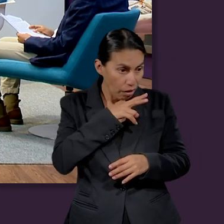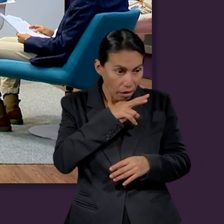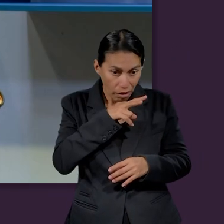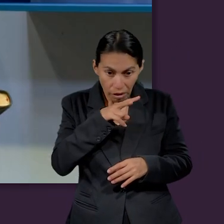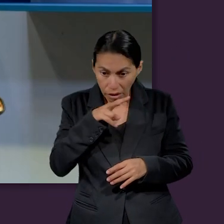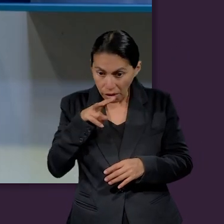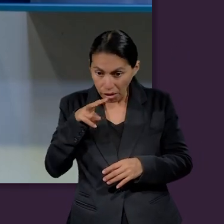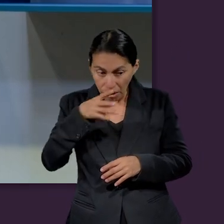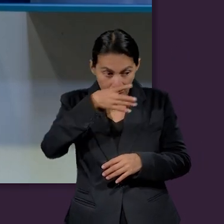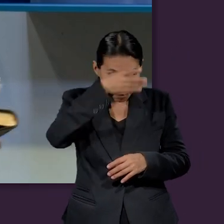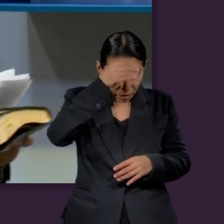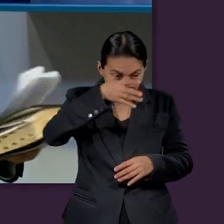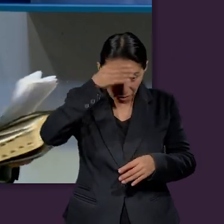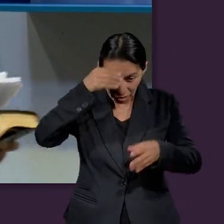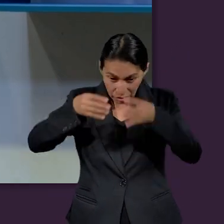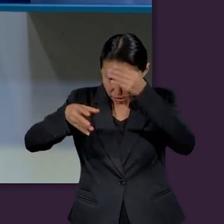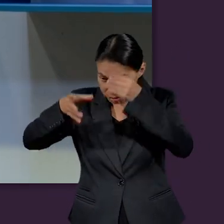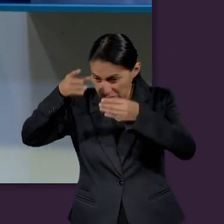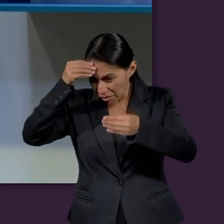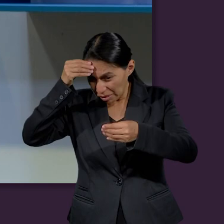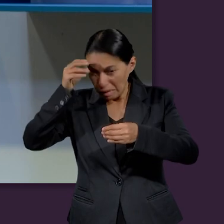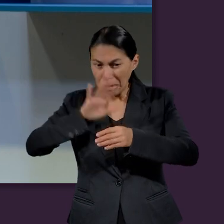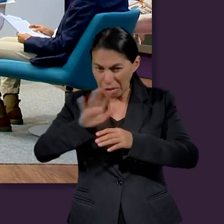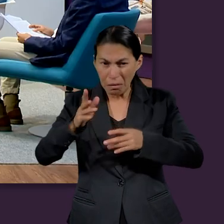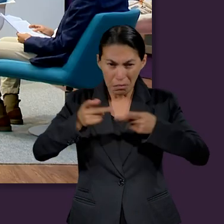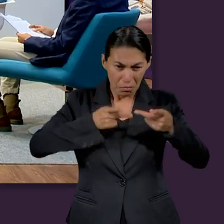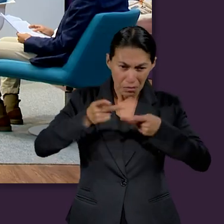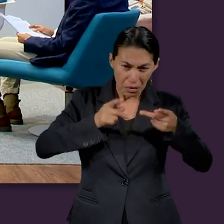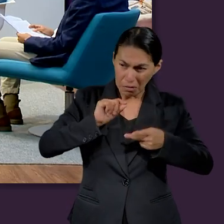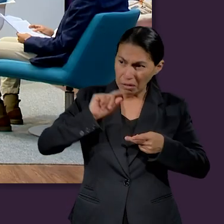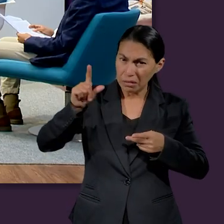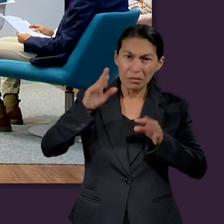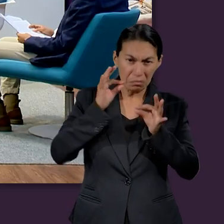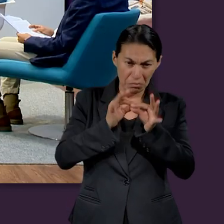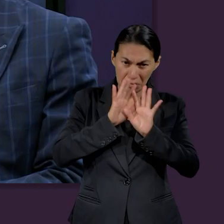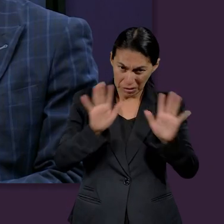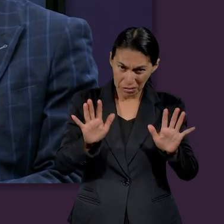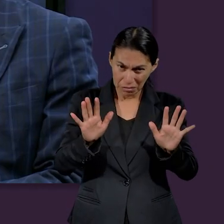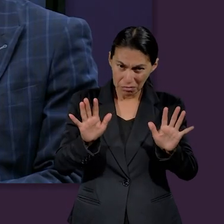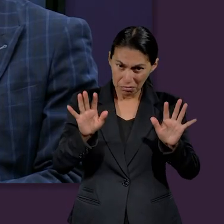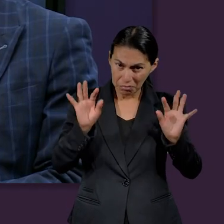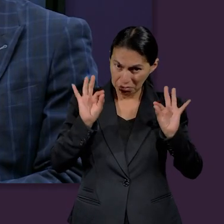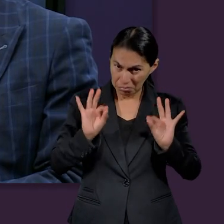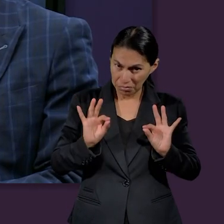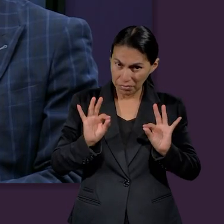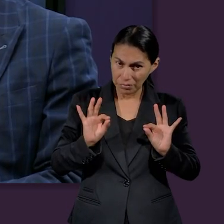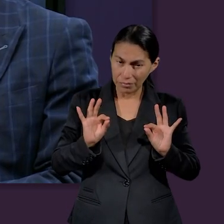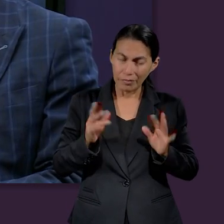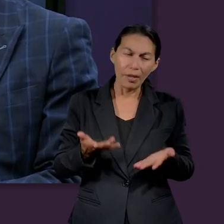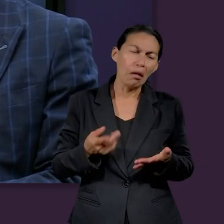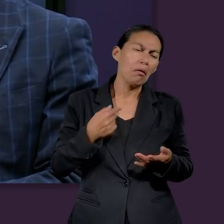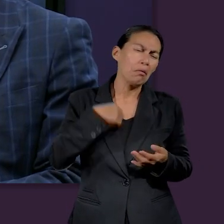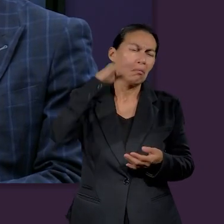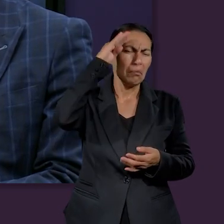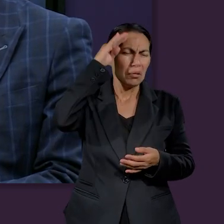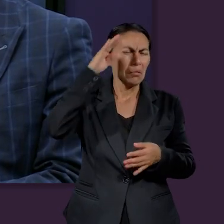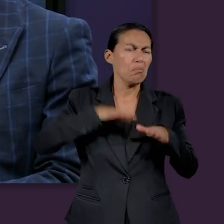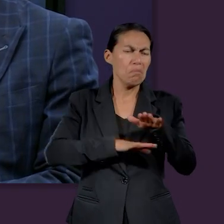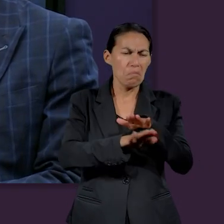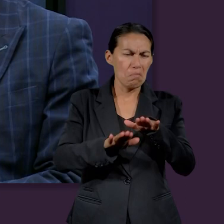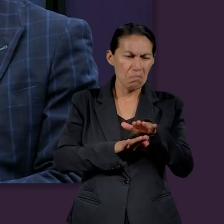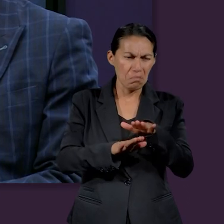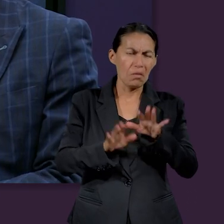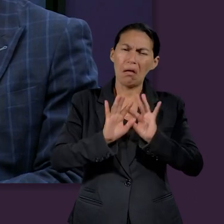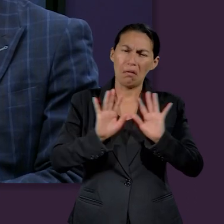¿Cómo se sienten preparados? ¿Sienten que están preparados para tener éxito? O están las bases, nomás falta hacerlo